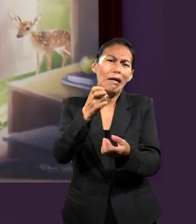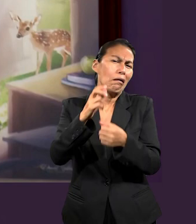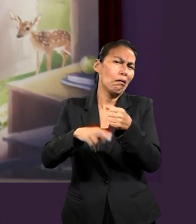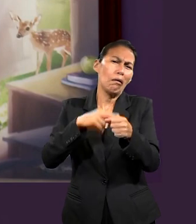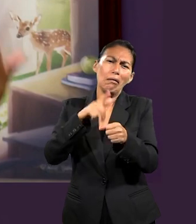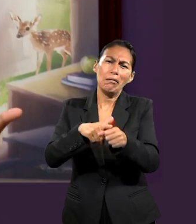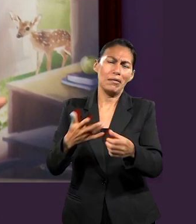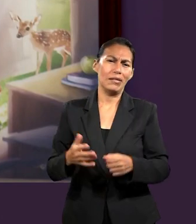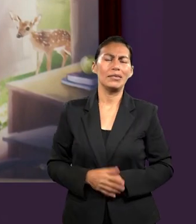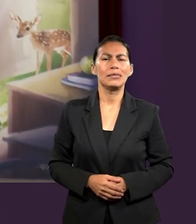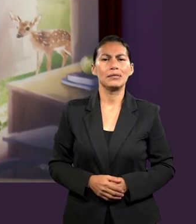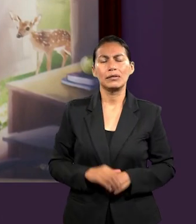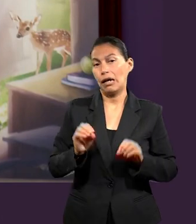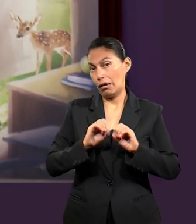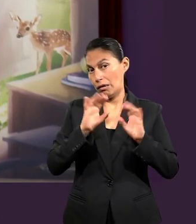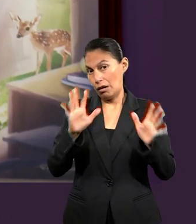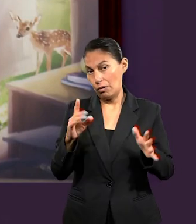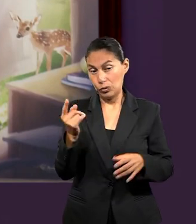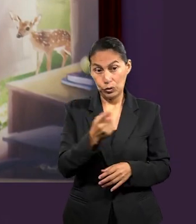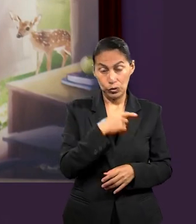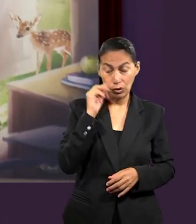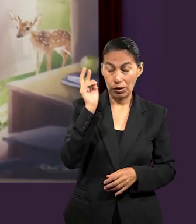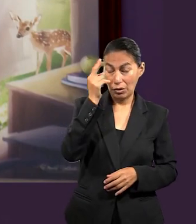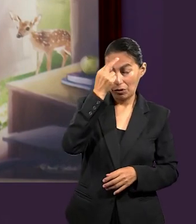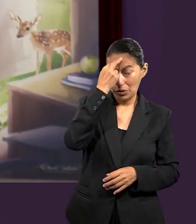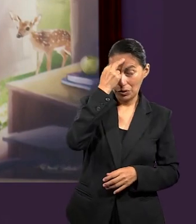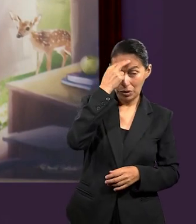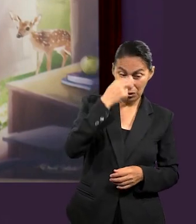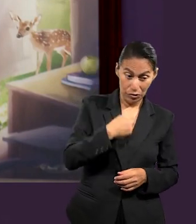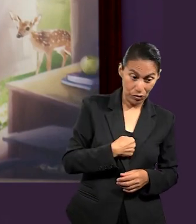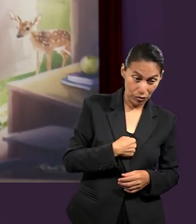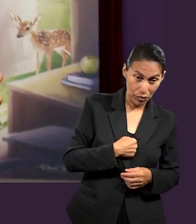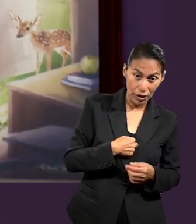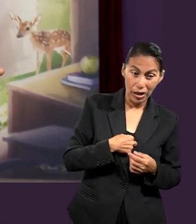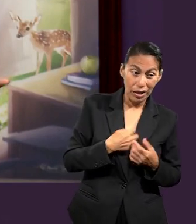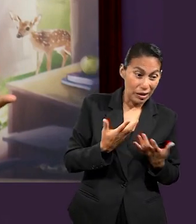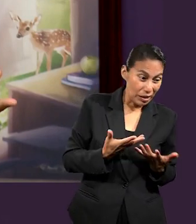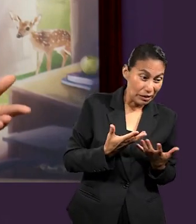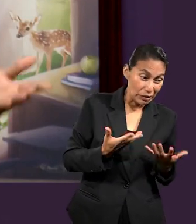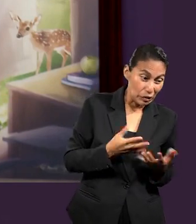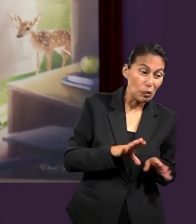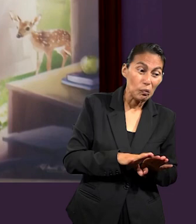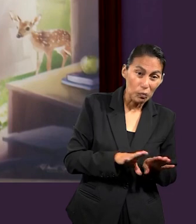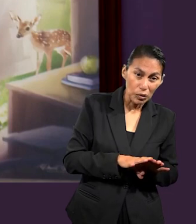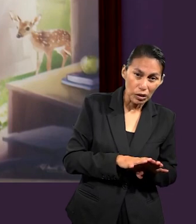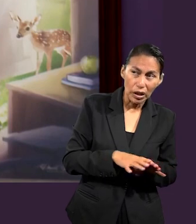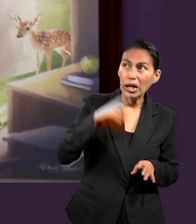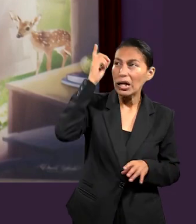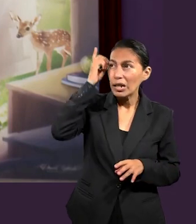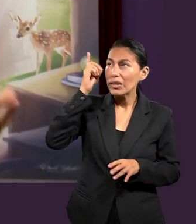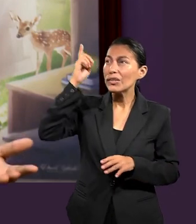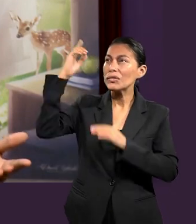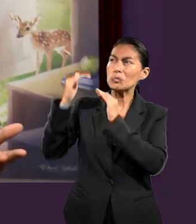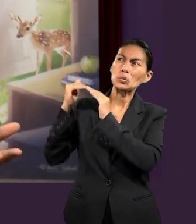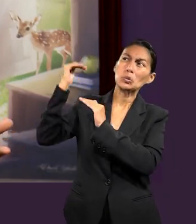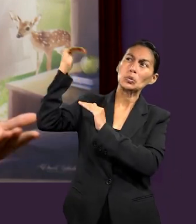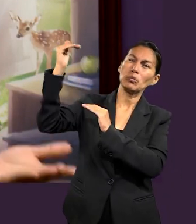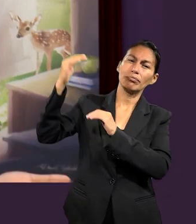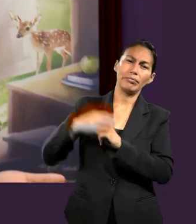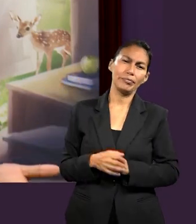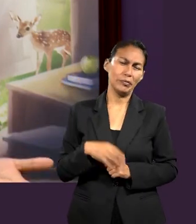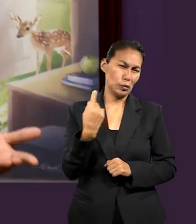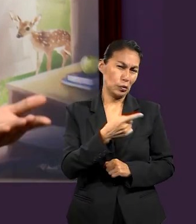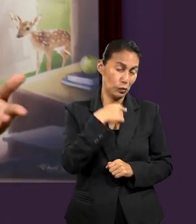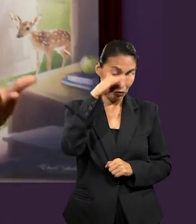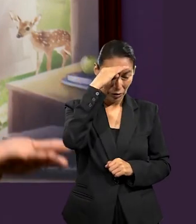de reconocer cuál es nuestro papel y reconocer a Dios como el autor de todo esto, porque a veces decimos no lo merecemos y es